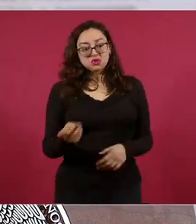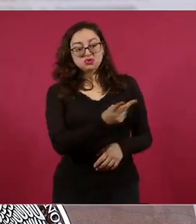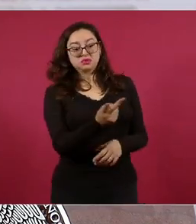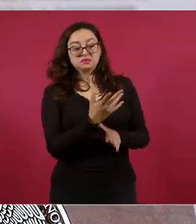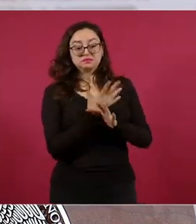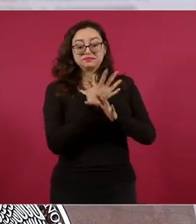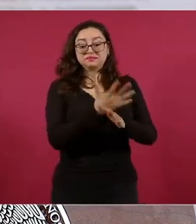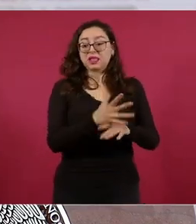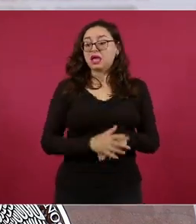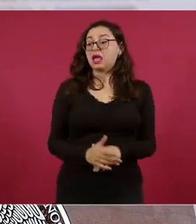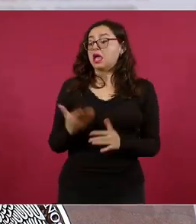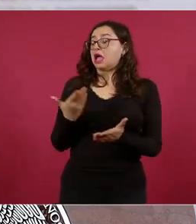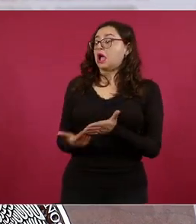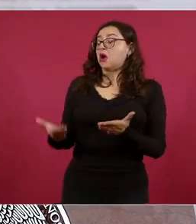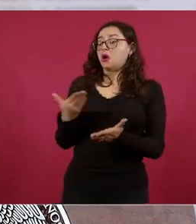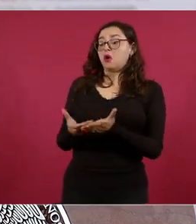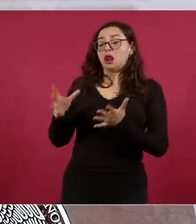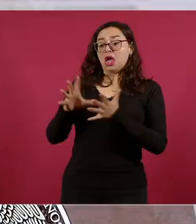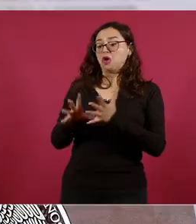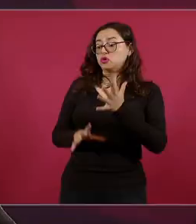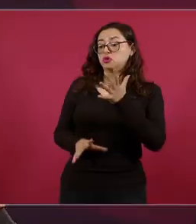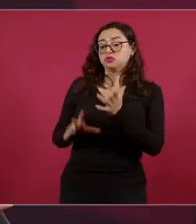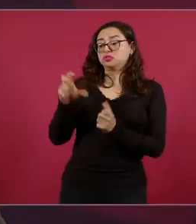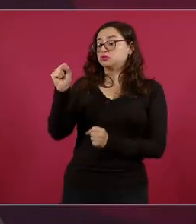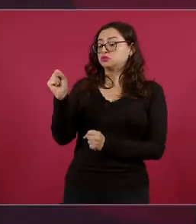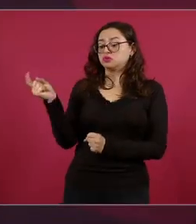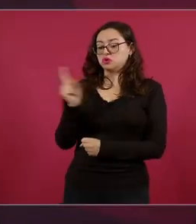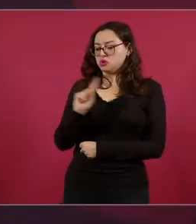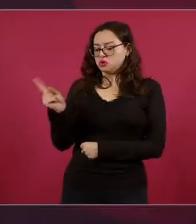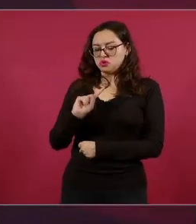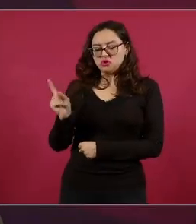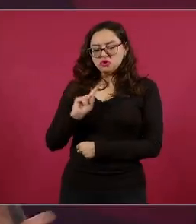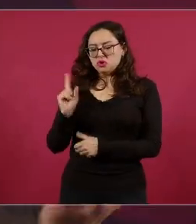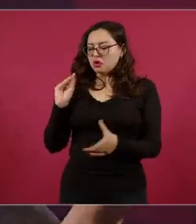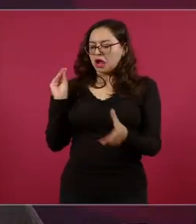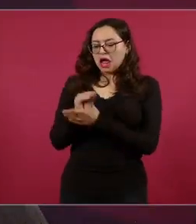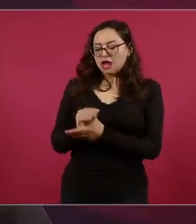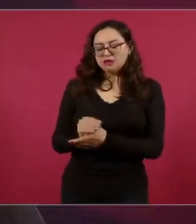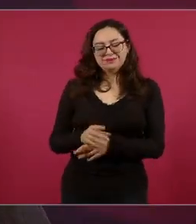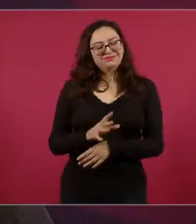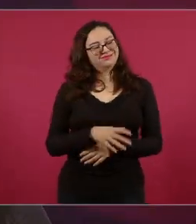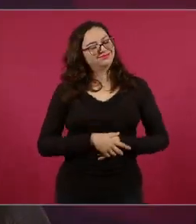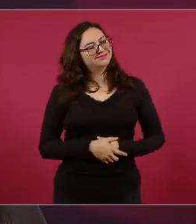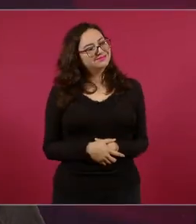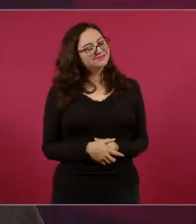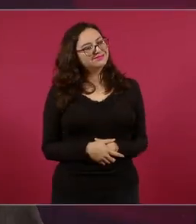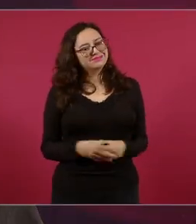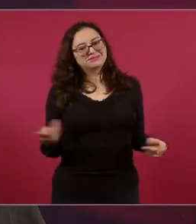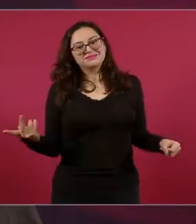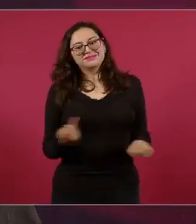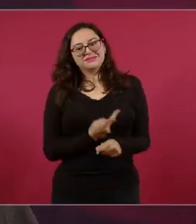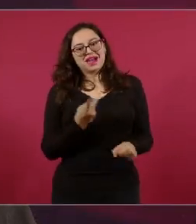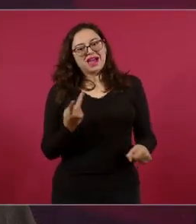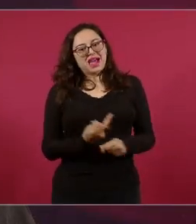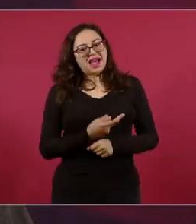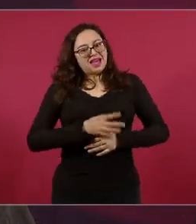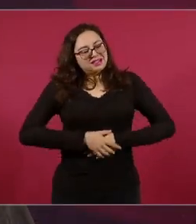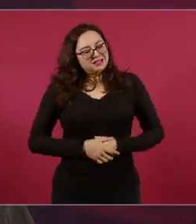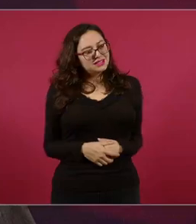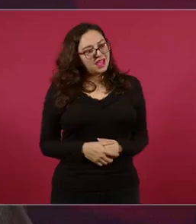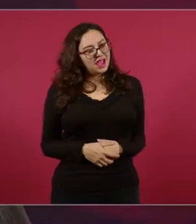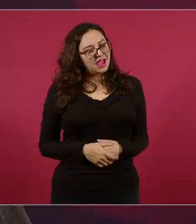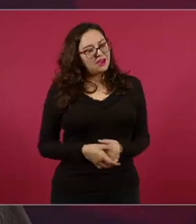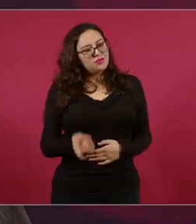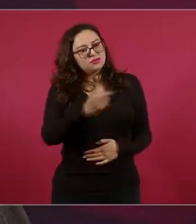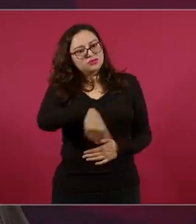y se tiene que interpretar la ley, imagínense. Pues no, ellos mismos todo el tiempo están diciendo que la